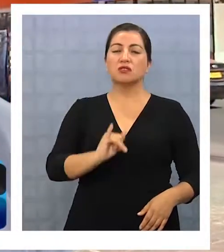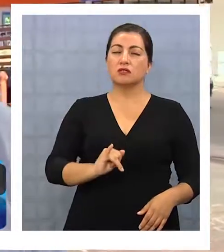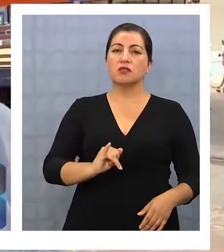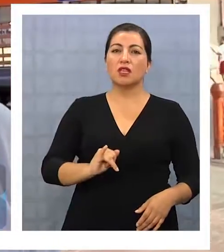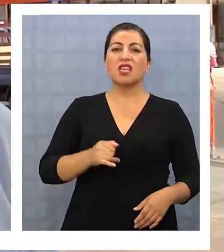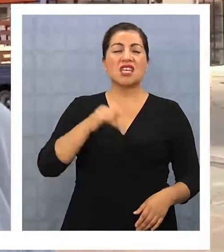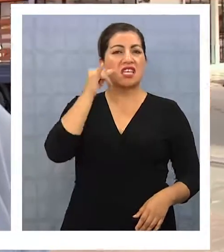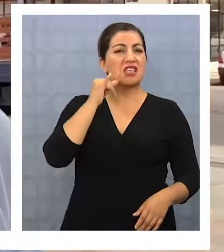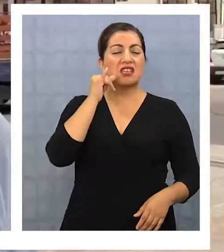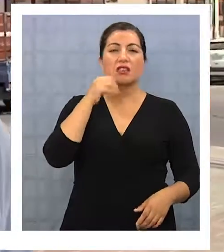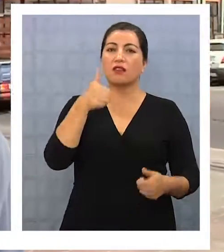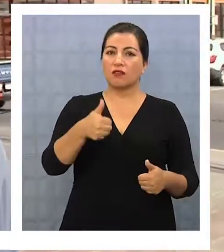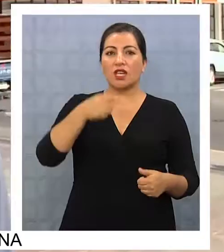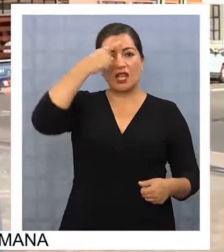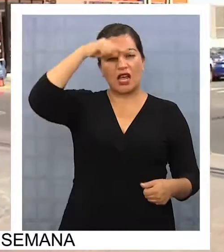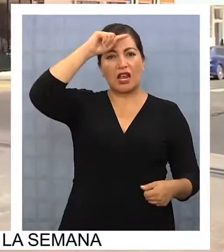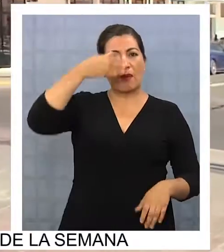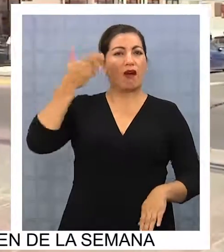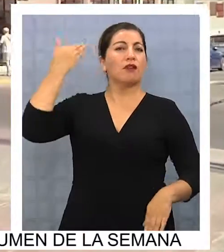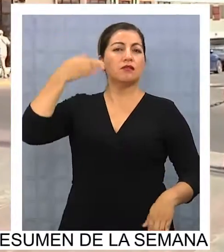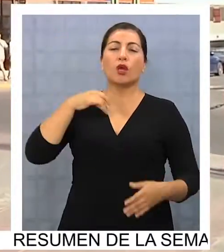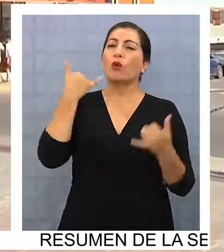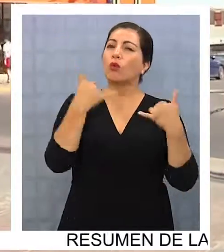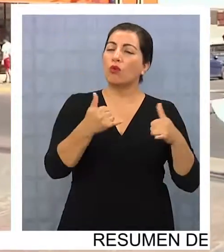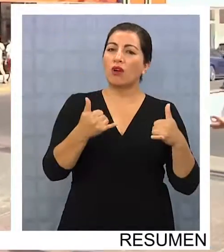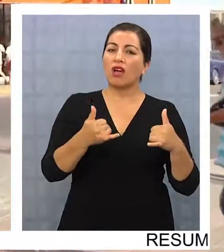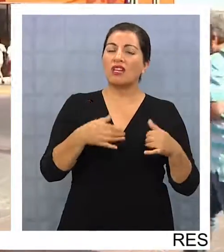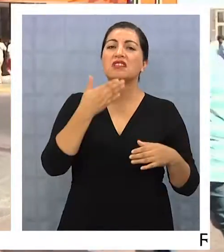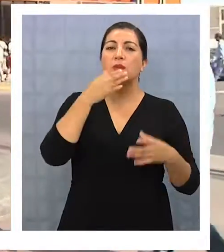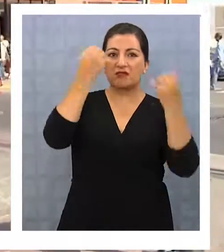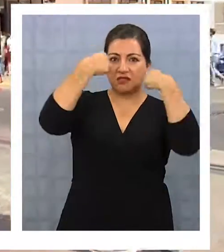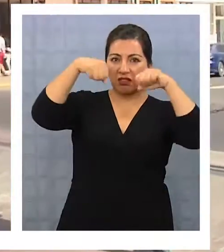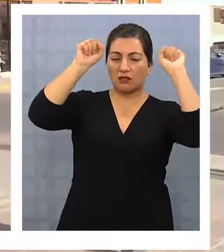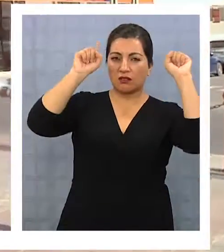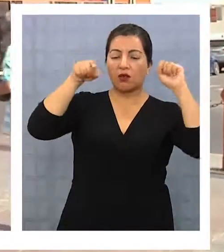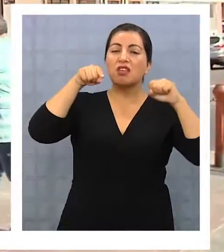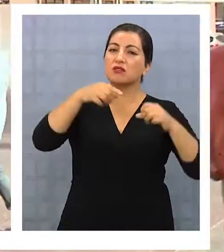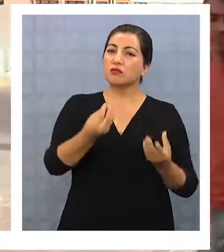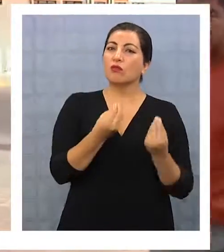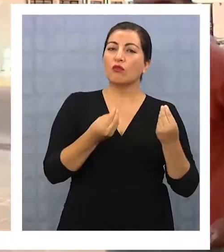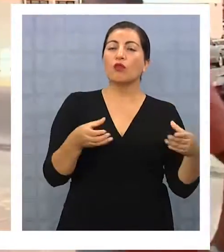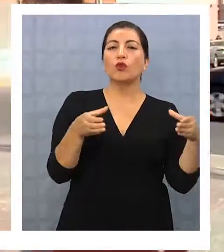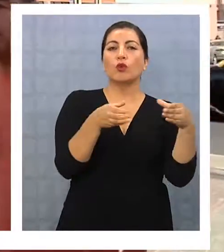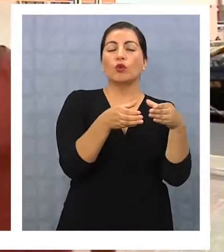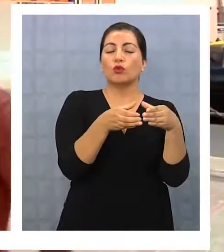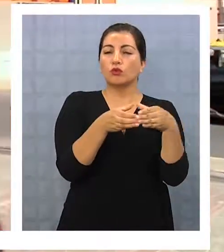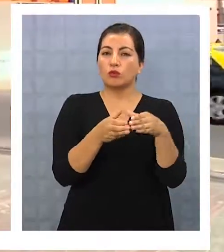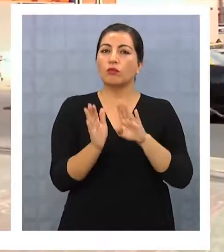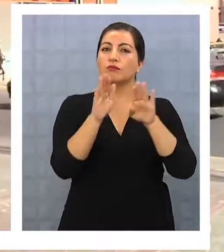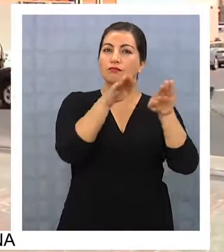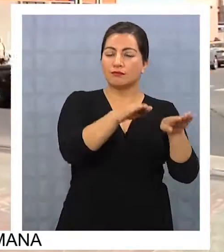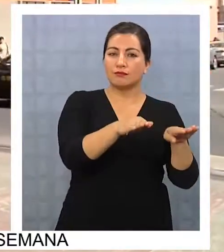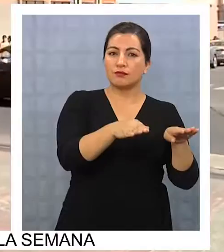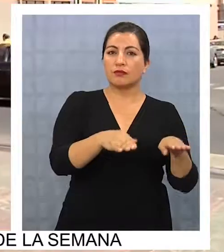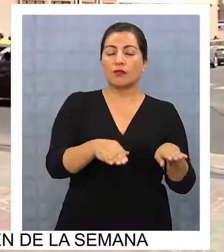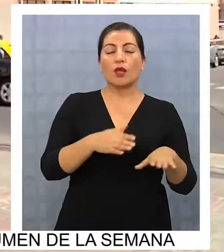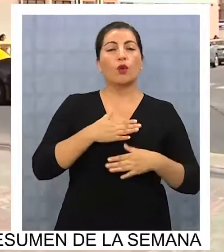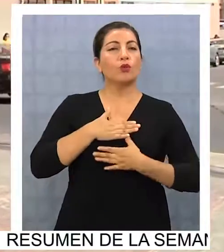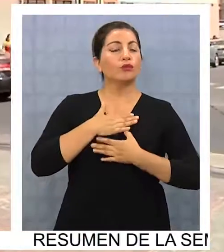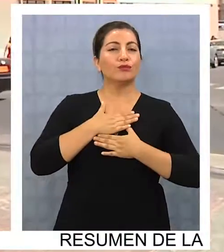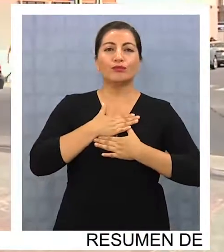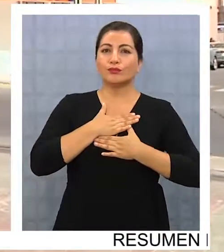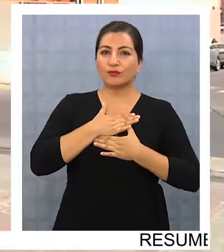varias veces y ha ganado en Calama también. Así que pienso que es un hándicap a favor del club y le sale nada más que la